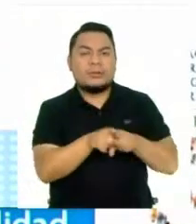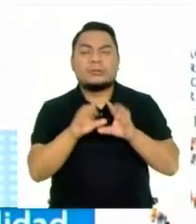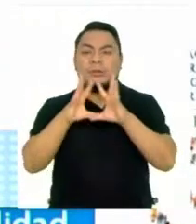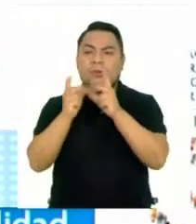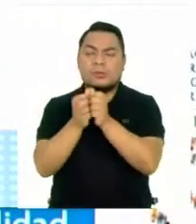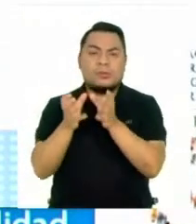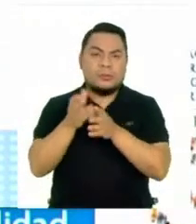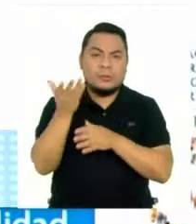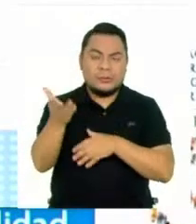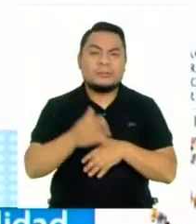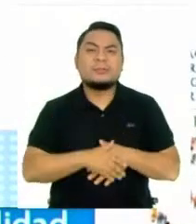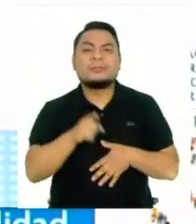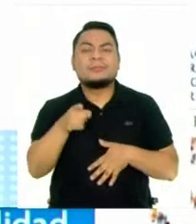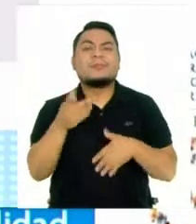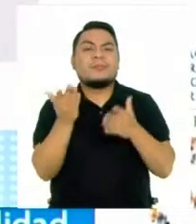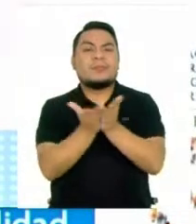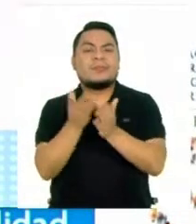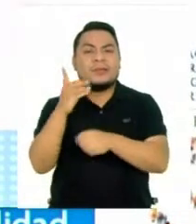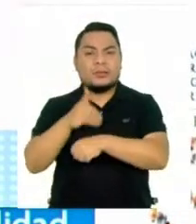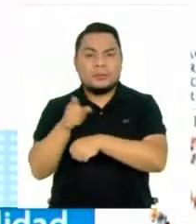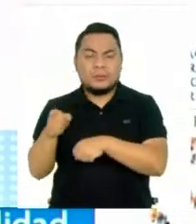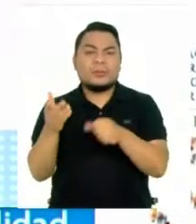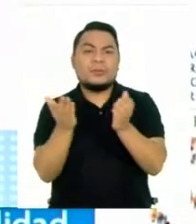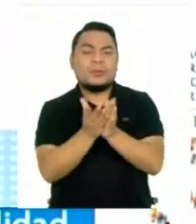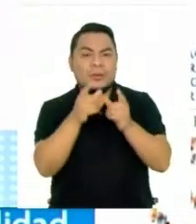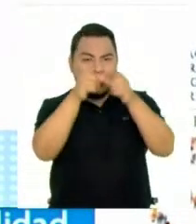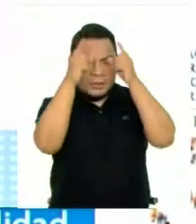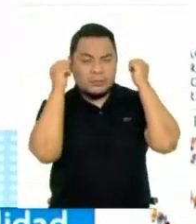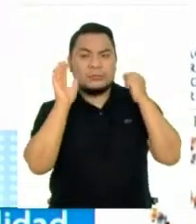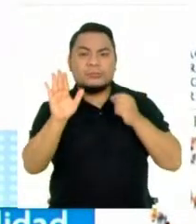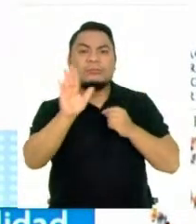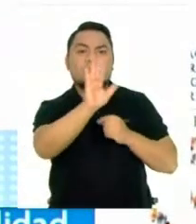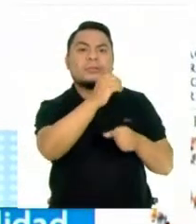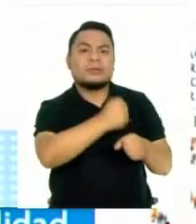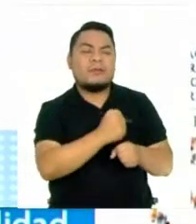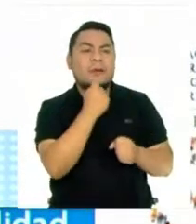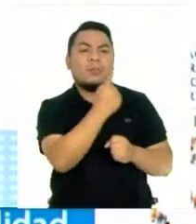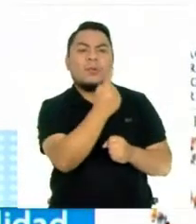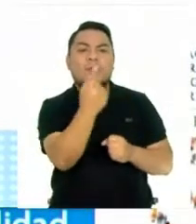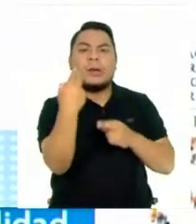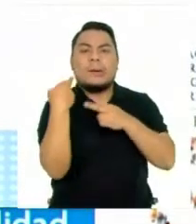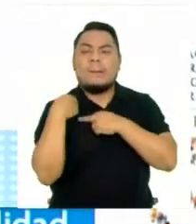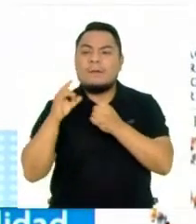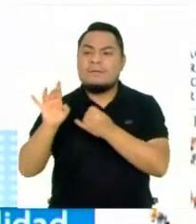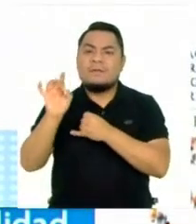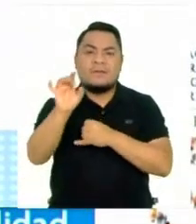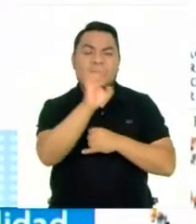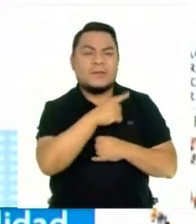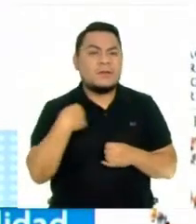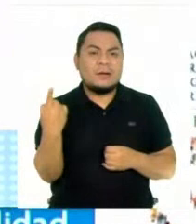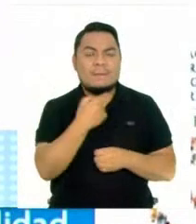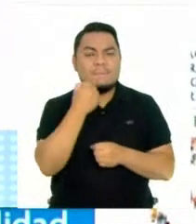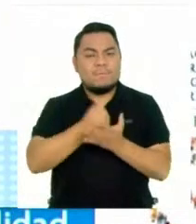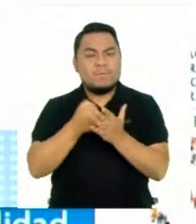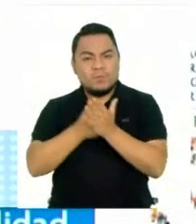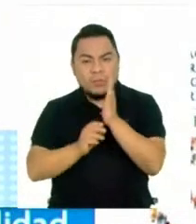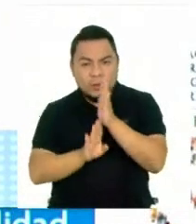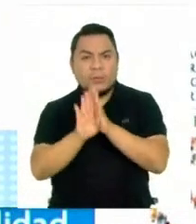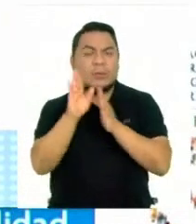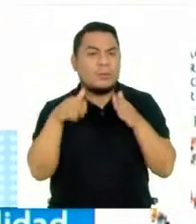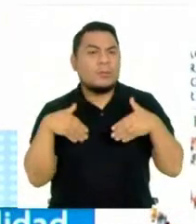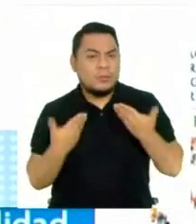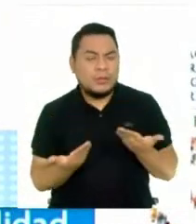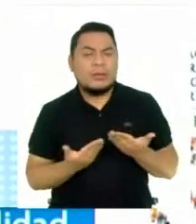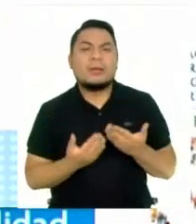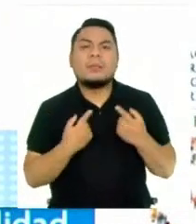a la sociedad civil, al colegio médico, al colegio de enfermeras, en fin, cada uno tiene que hacer algo y puede contribuir,